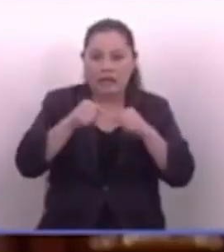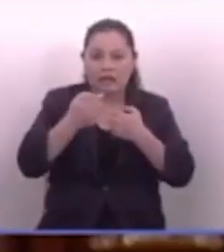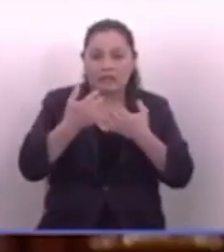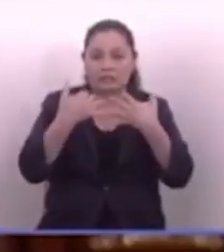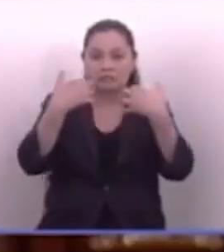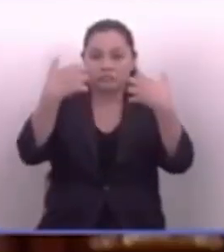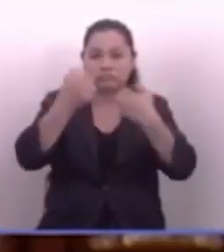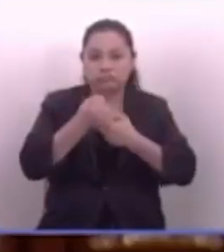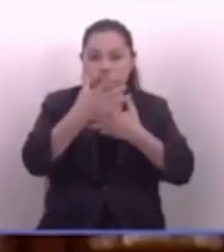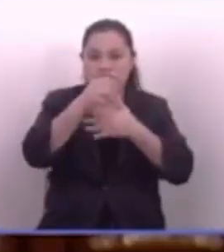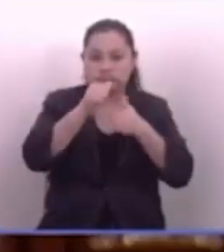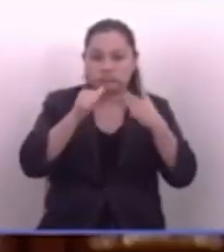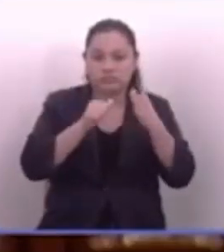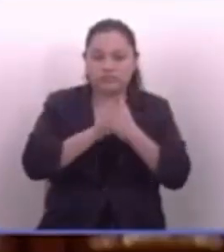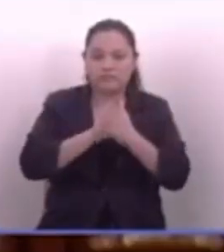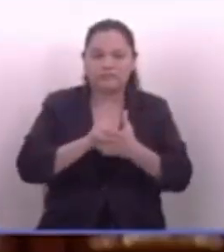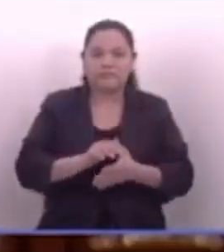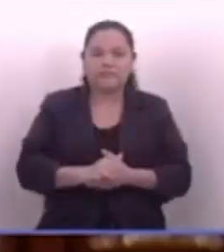Legislativa.